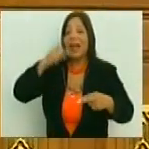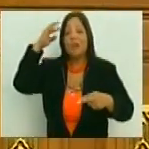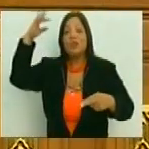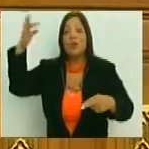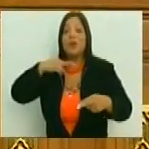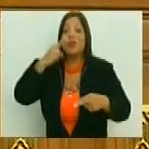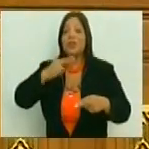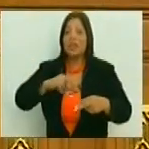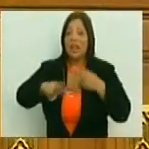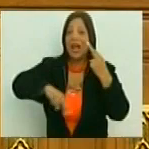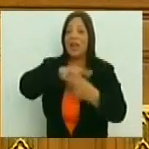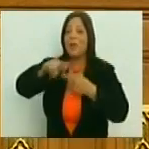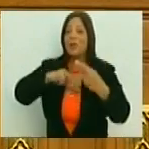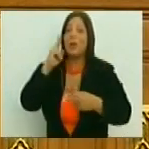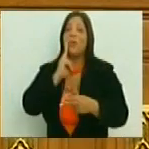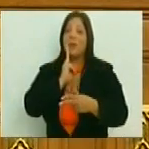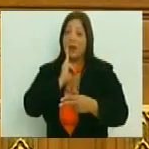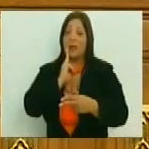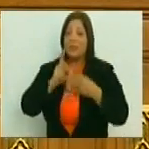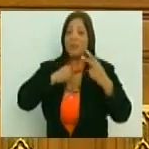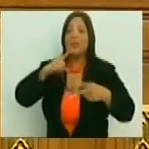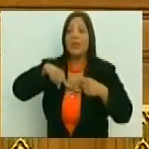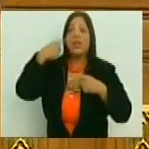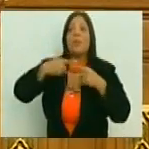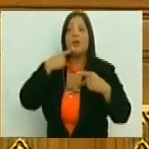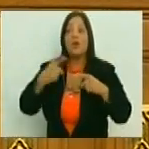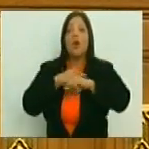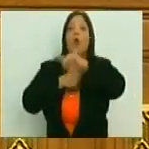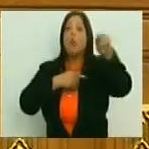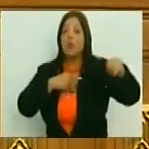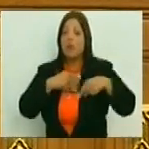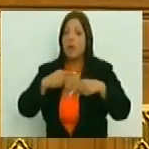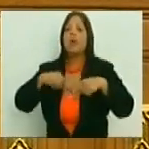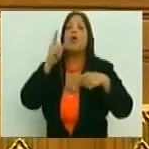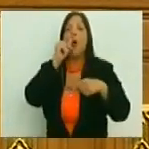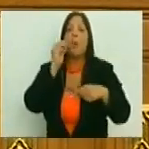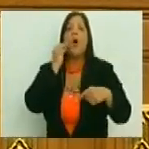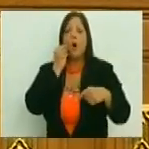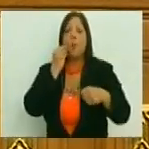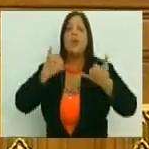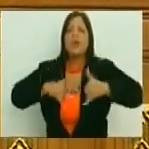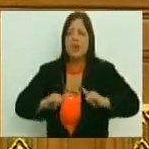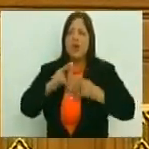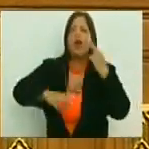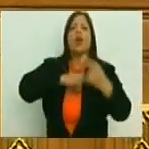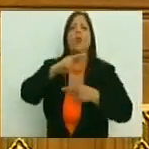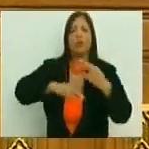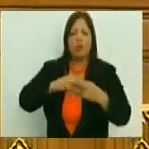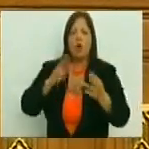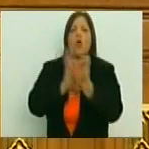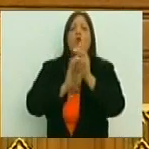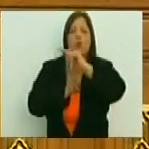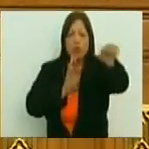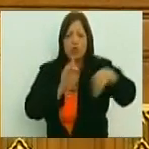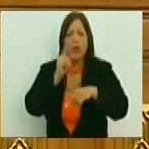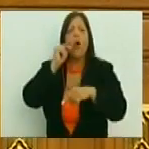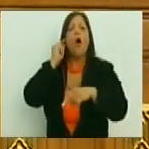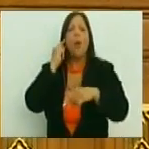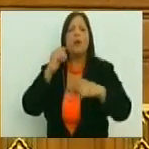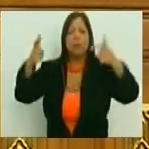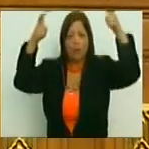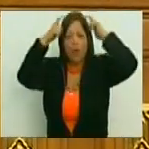del socialismo, de la revolución bolivariana, y luego nos dijo, ustedes muchachos, son hijos de esta revolución, y ustedes muchachos,